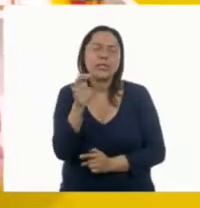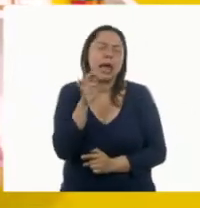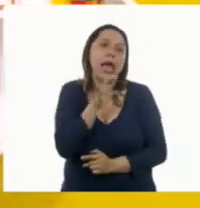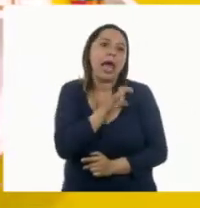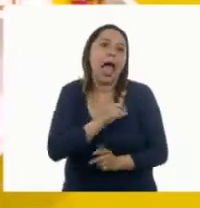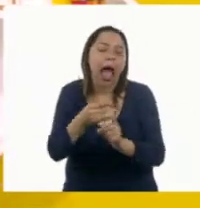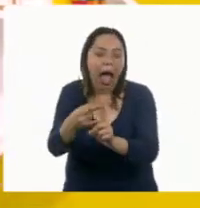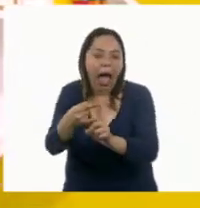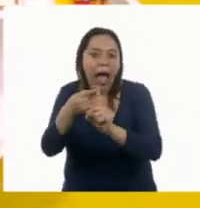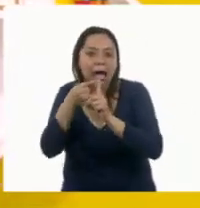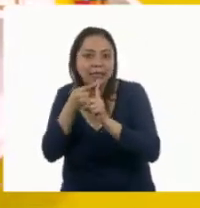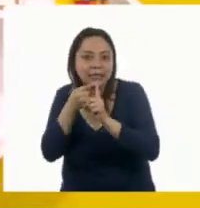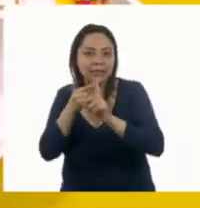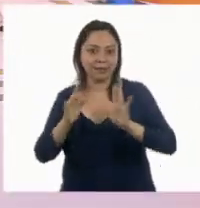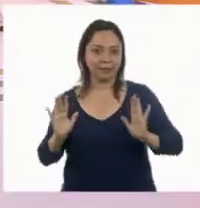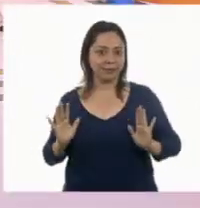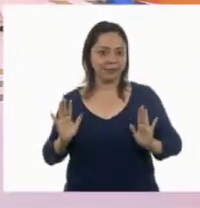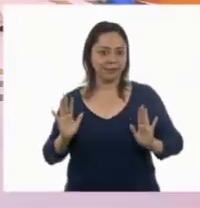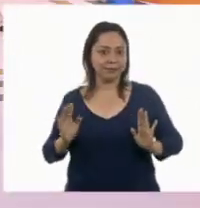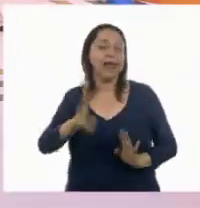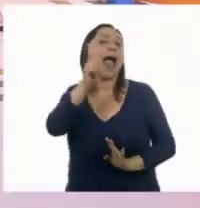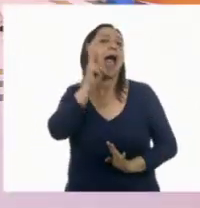Vamos a ver quién es Lalo y quién es Luis.